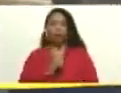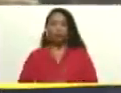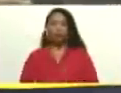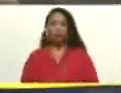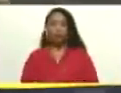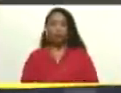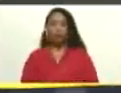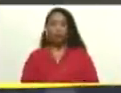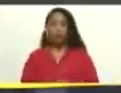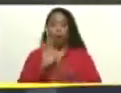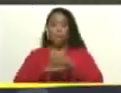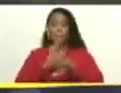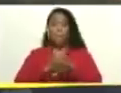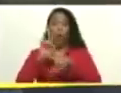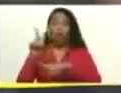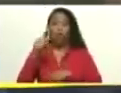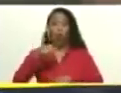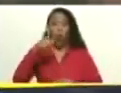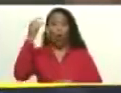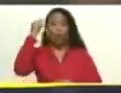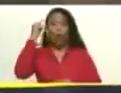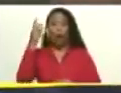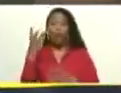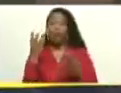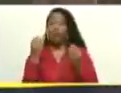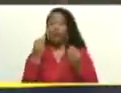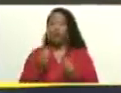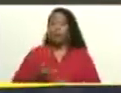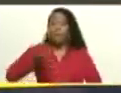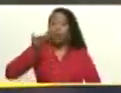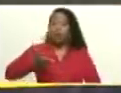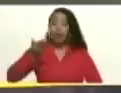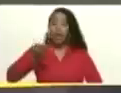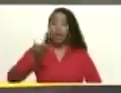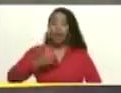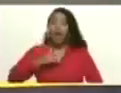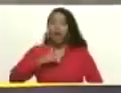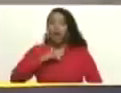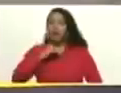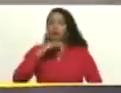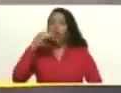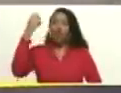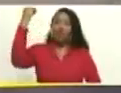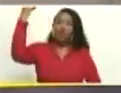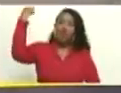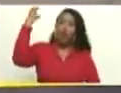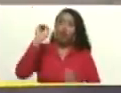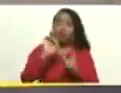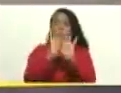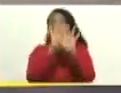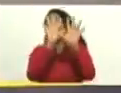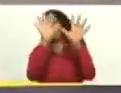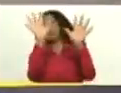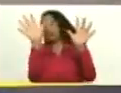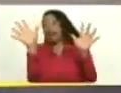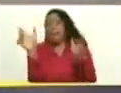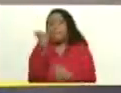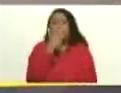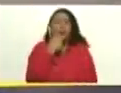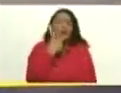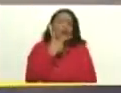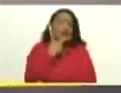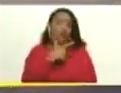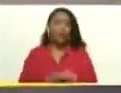Y por eso, como es un día tan auspicioso, tan lleno de luz, tan lleno de brillo, tan lleno de hermosura,